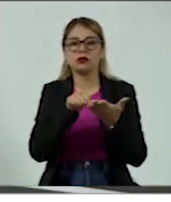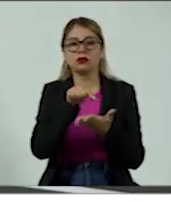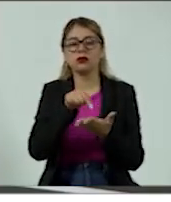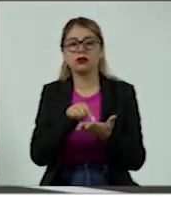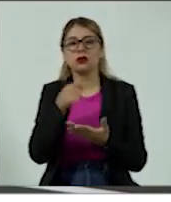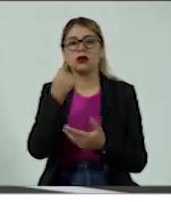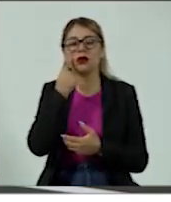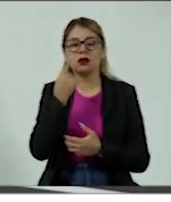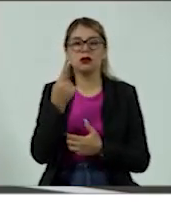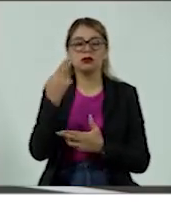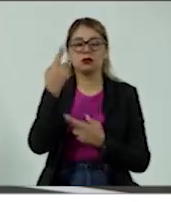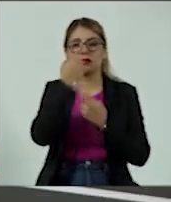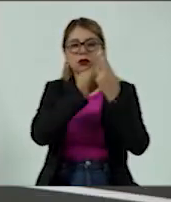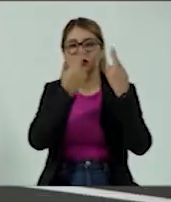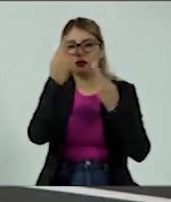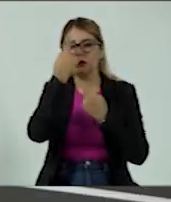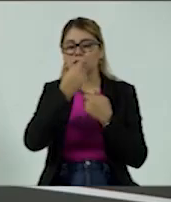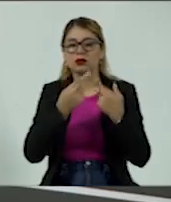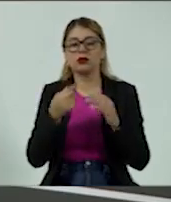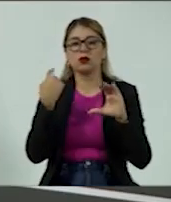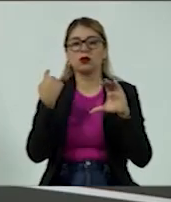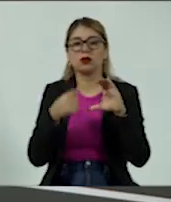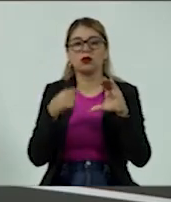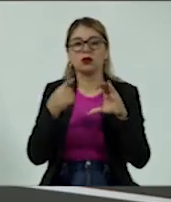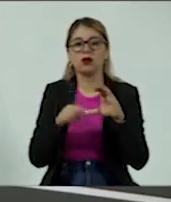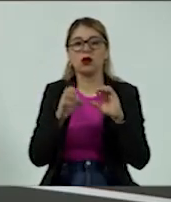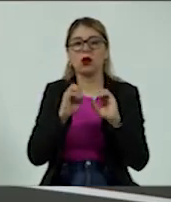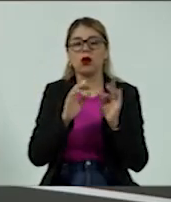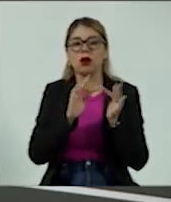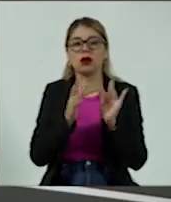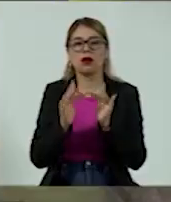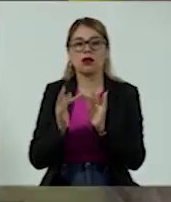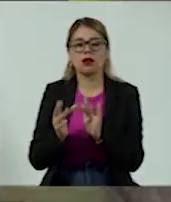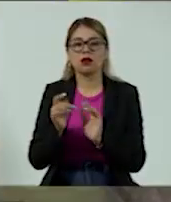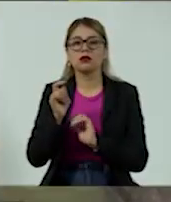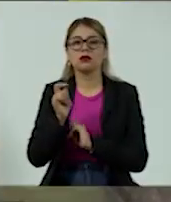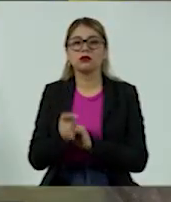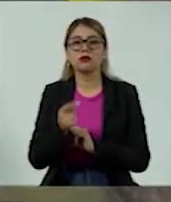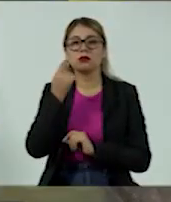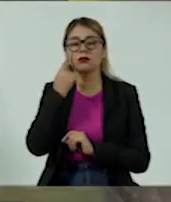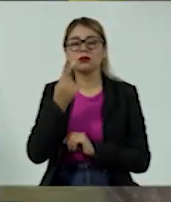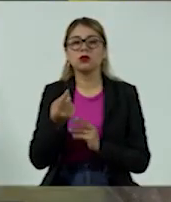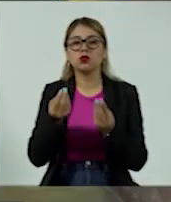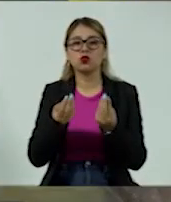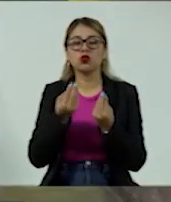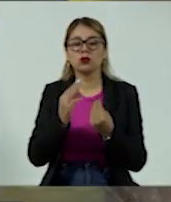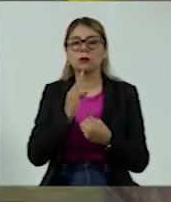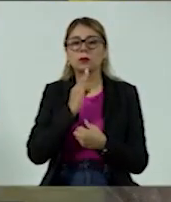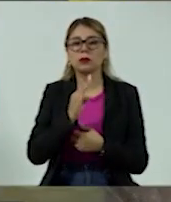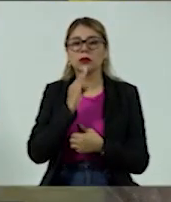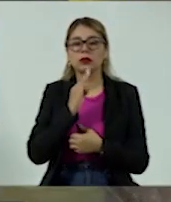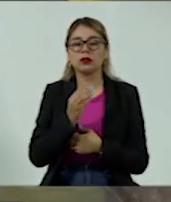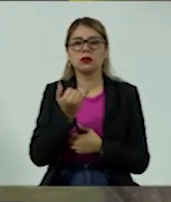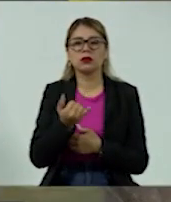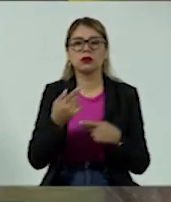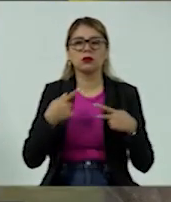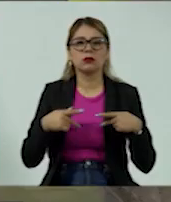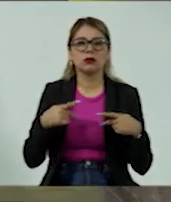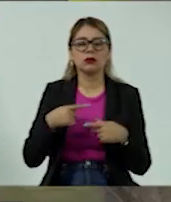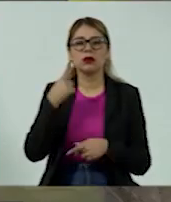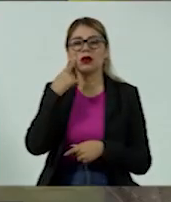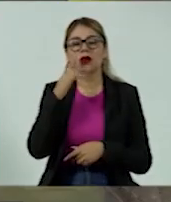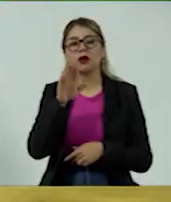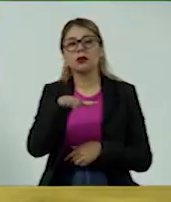cuando estamos revisando nuestra cuenta de correo o nuestras redes sociales, recibimos un sinnúmero de mensajes de contrata tal